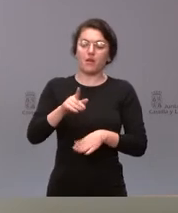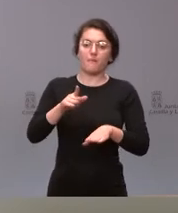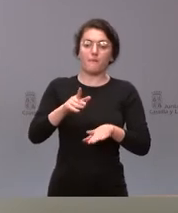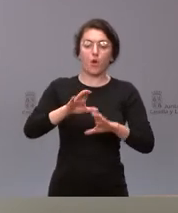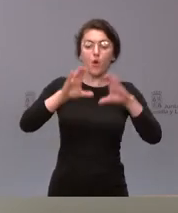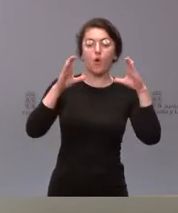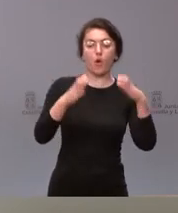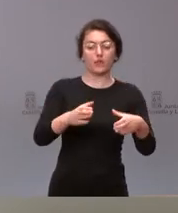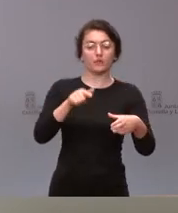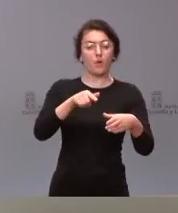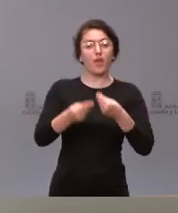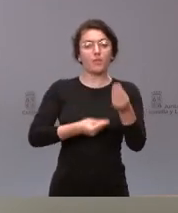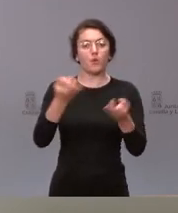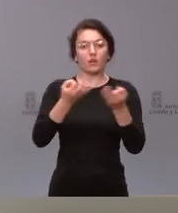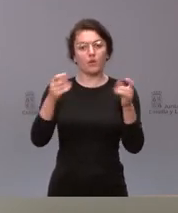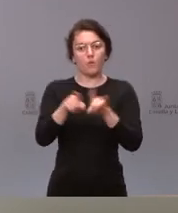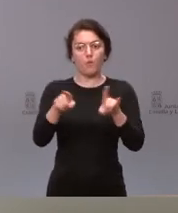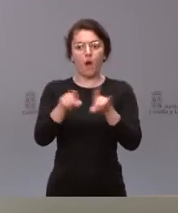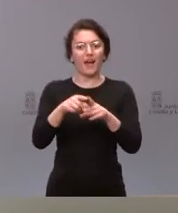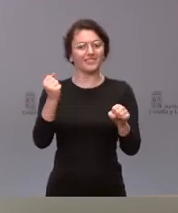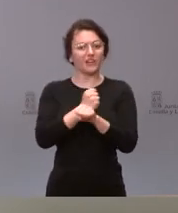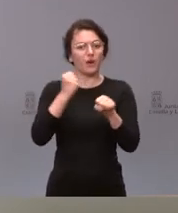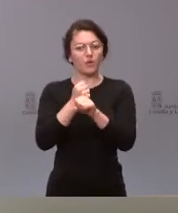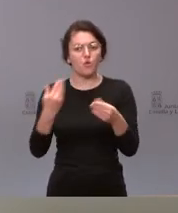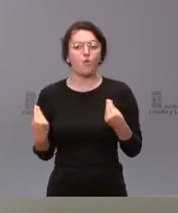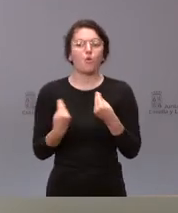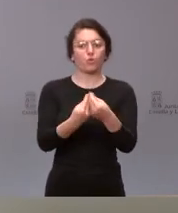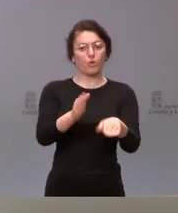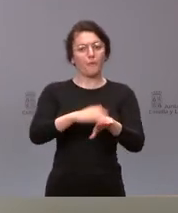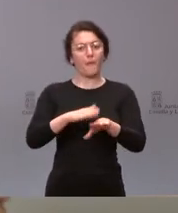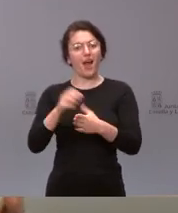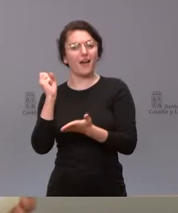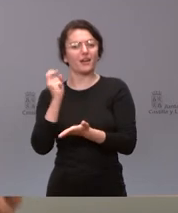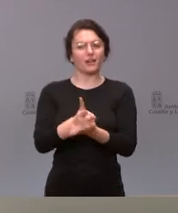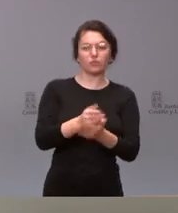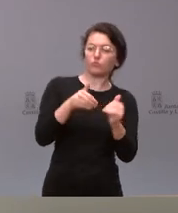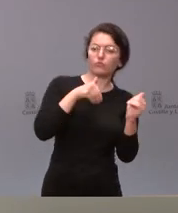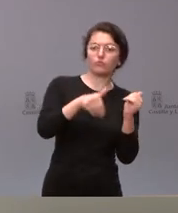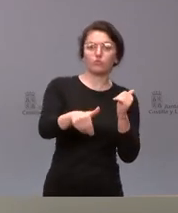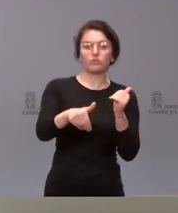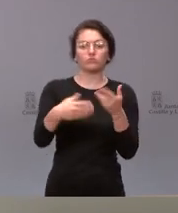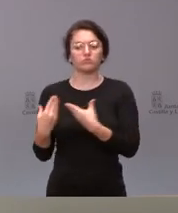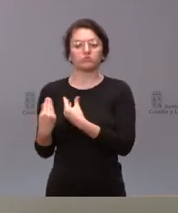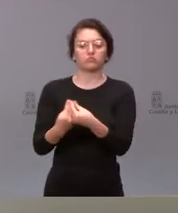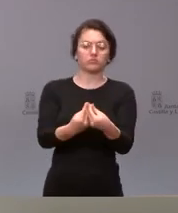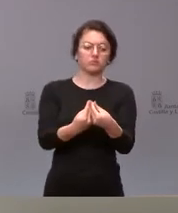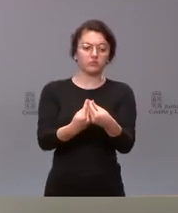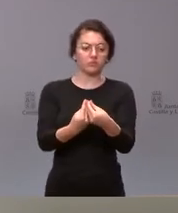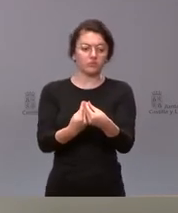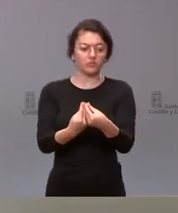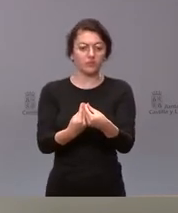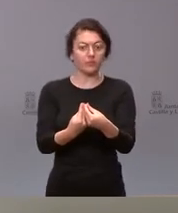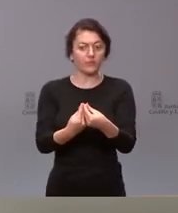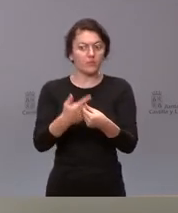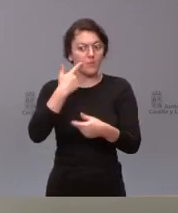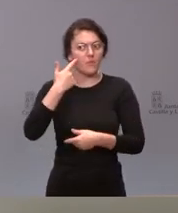seguir trabajando de su mano seguir trabajando al lado de ellos en los retos y en los trabajos que tenemos por delante que son algunos y ciertamente bien